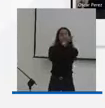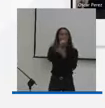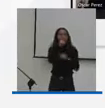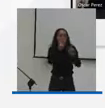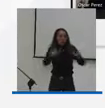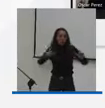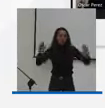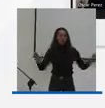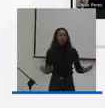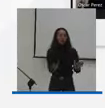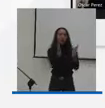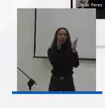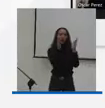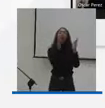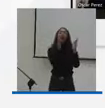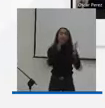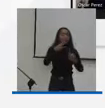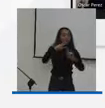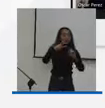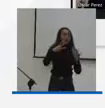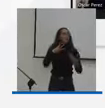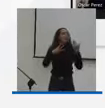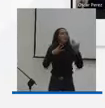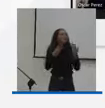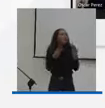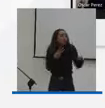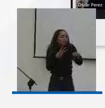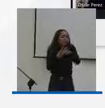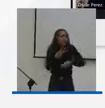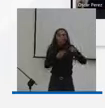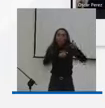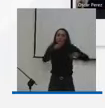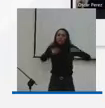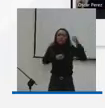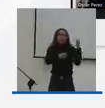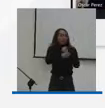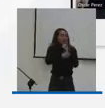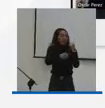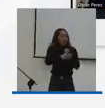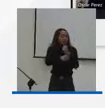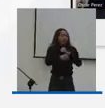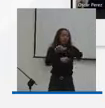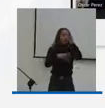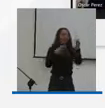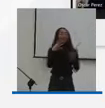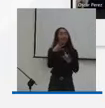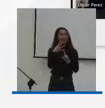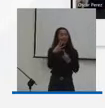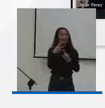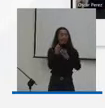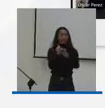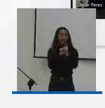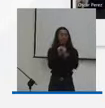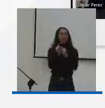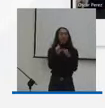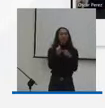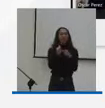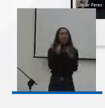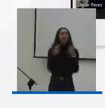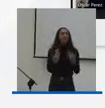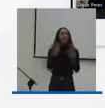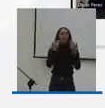en la generación de bienes, servicios y empleos para una nueva Colombia y también como elemento inspirador de